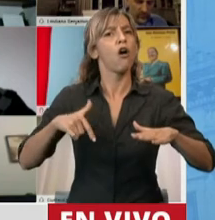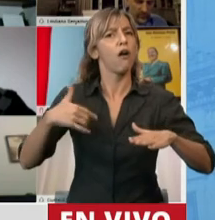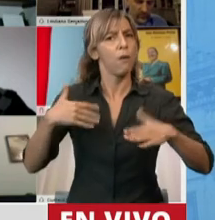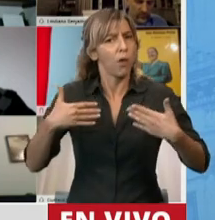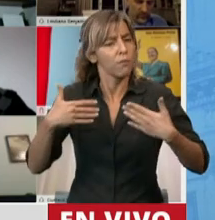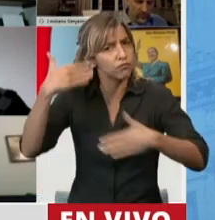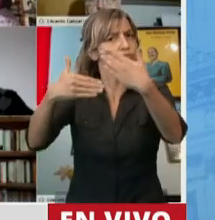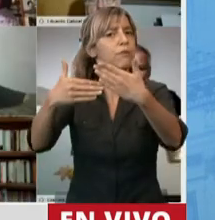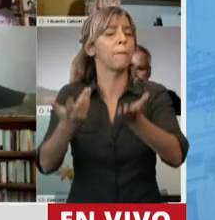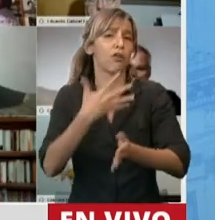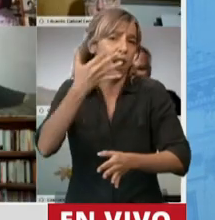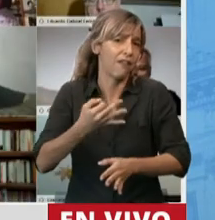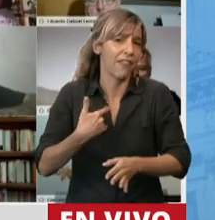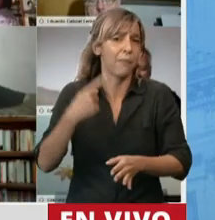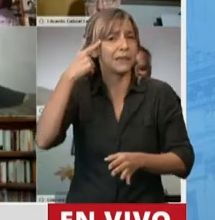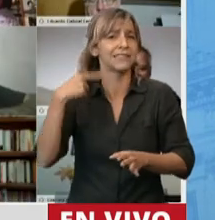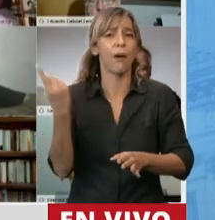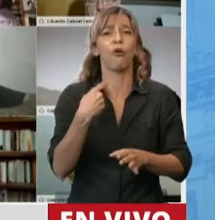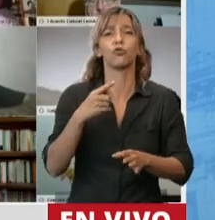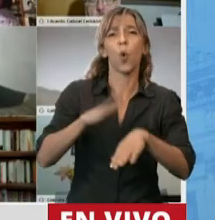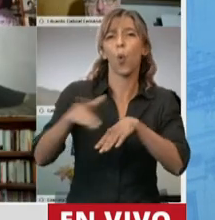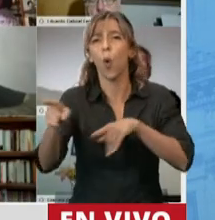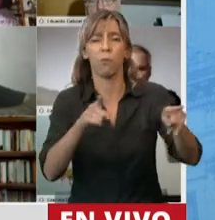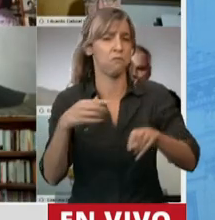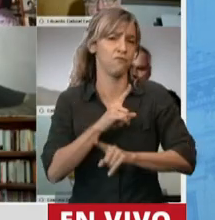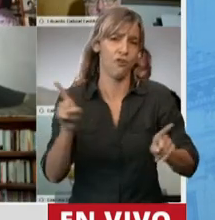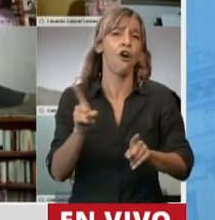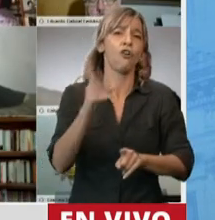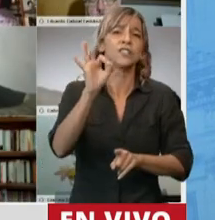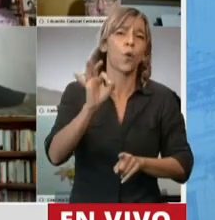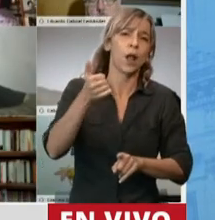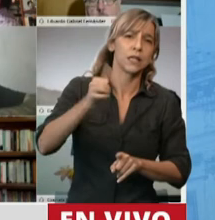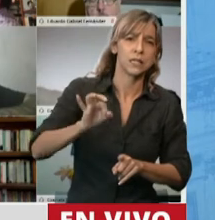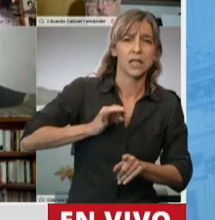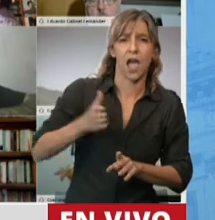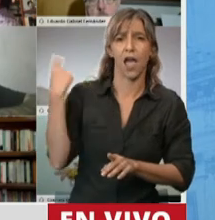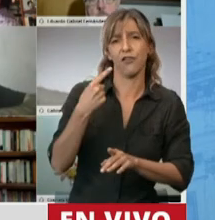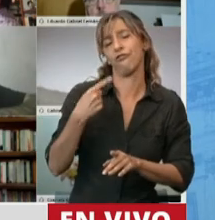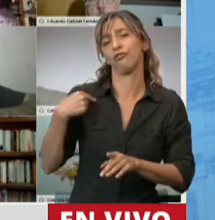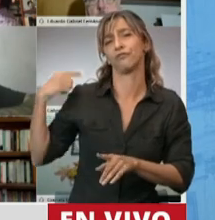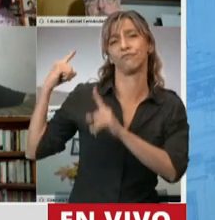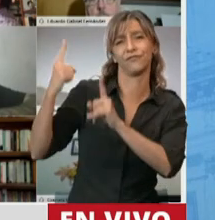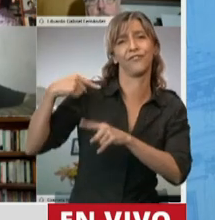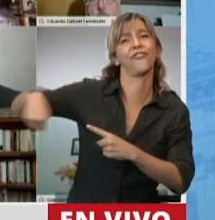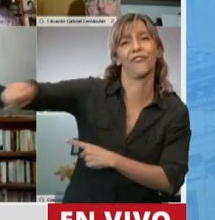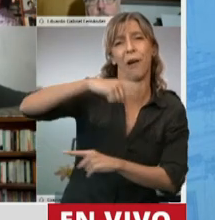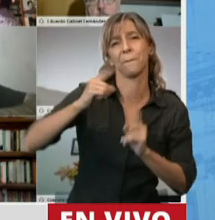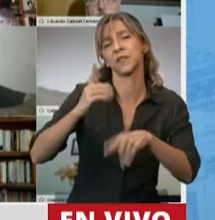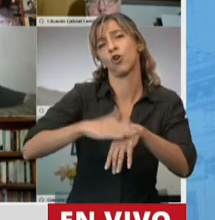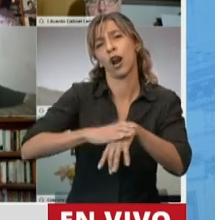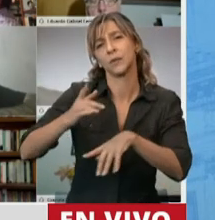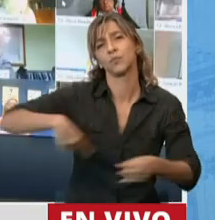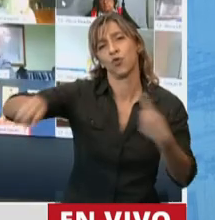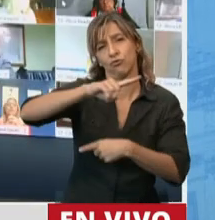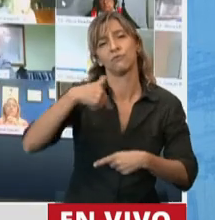acá no dejó de gobernar nadie. Gobernamos todos. Así que me parece que hay una fuerte responsabilidad en ese sentido, hay una